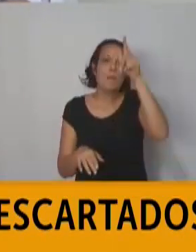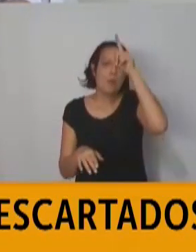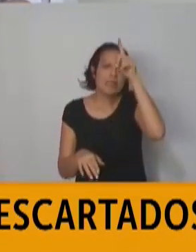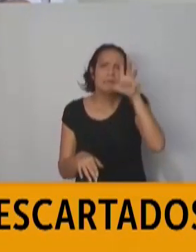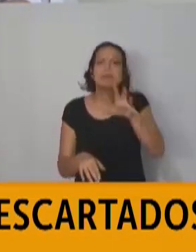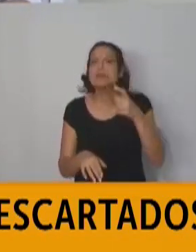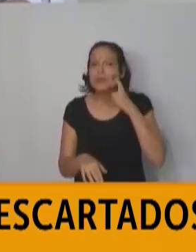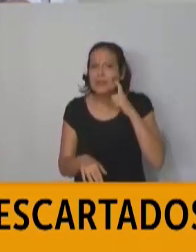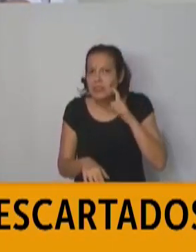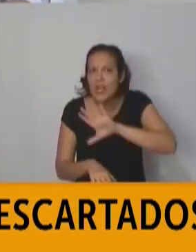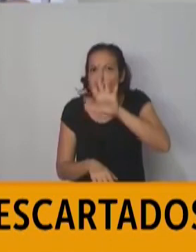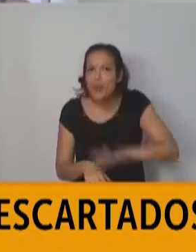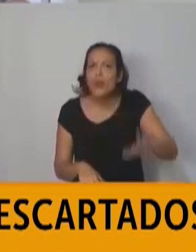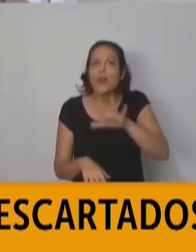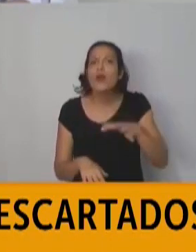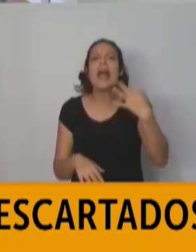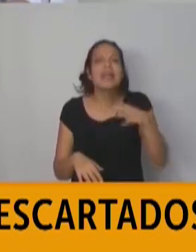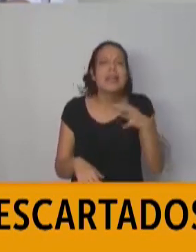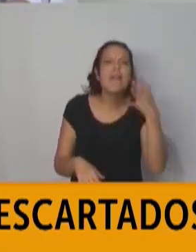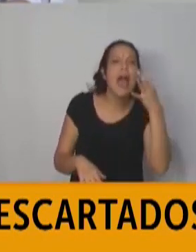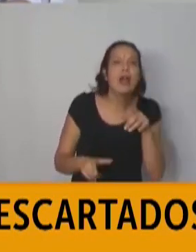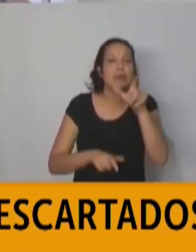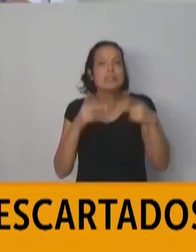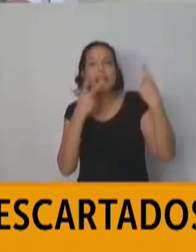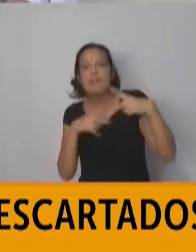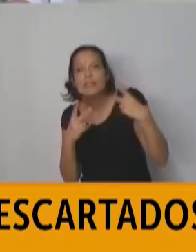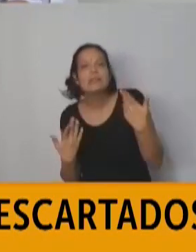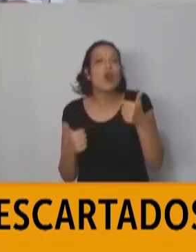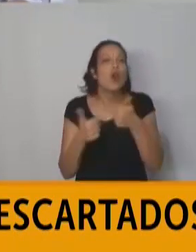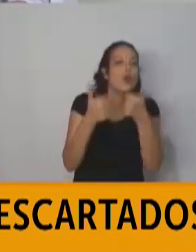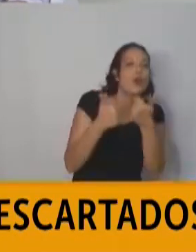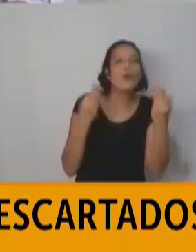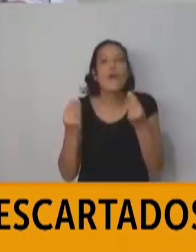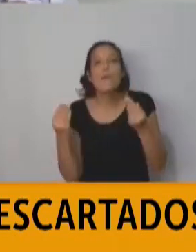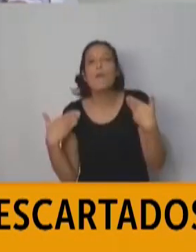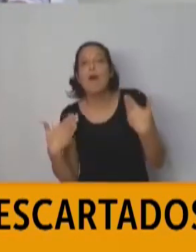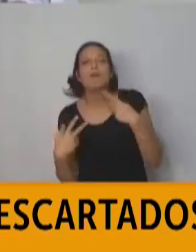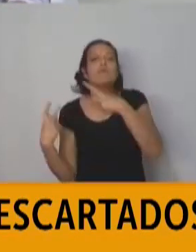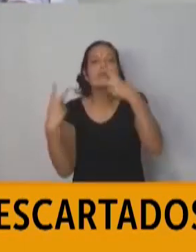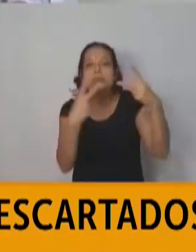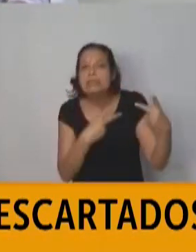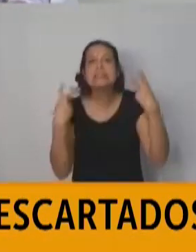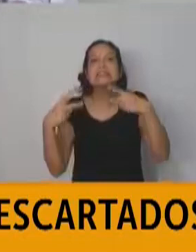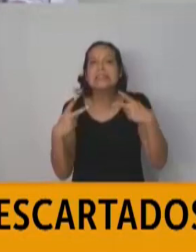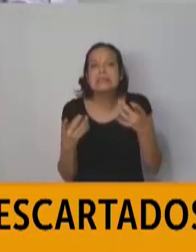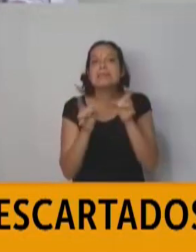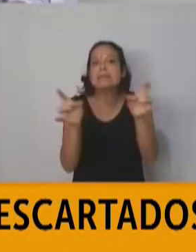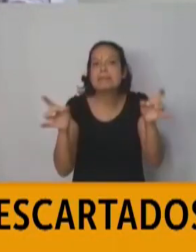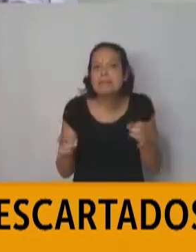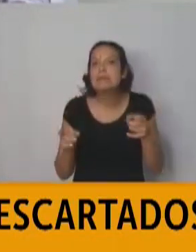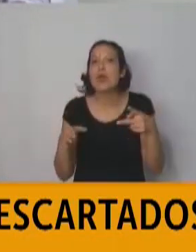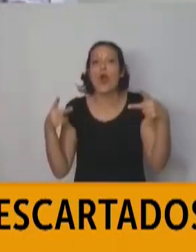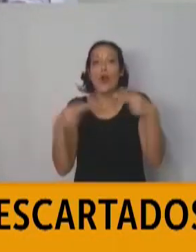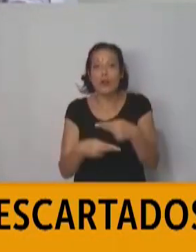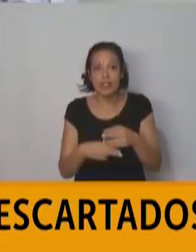provincia tiene la orden de escoltar a los visitantes a salir de los distintos puntos turísticos de la provincia para evitar la propagación del virus? Esto en